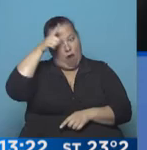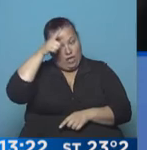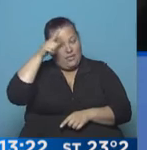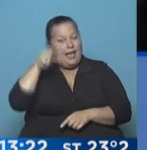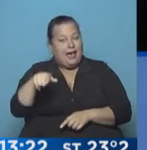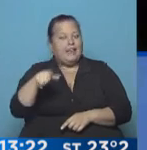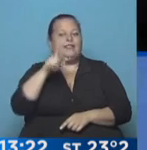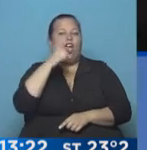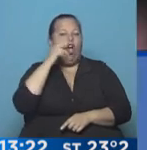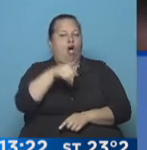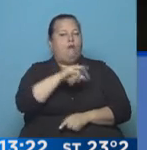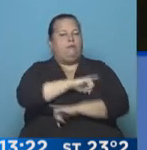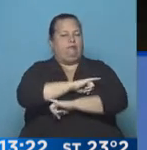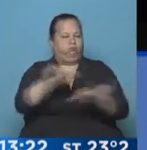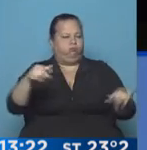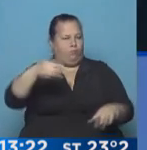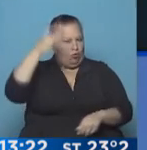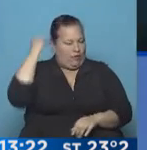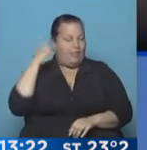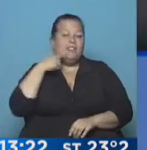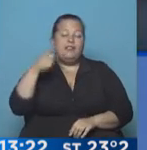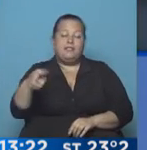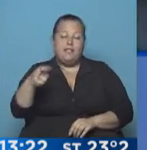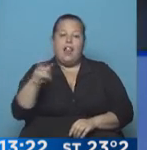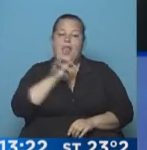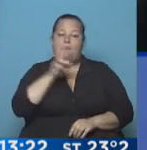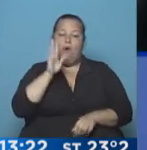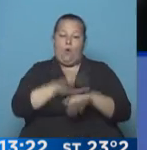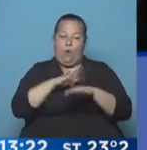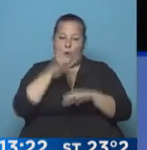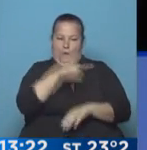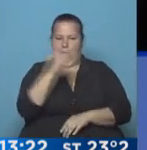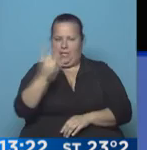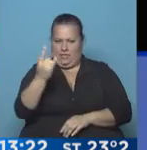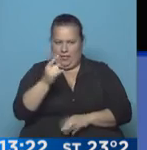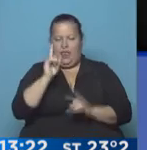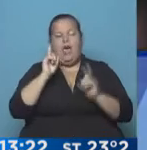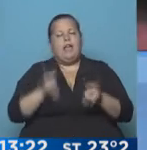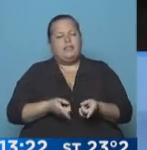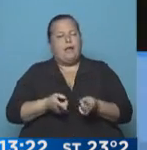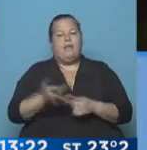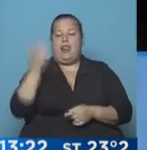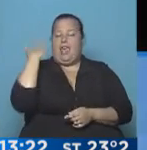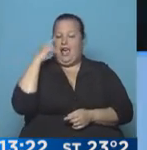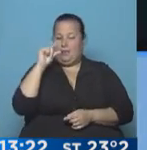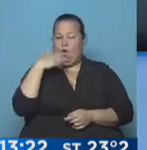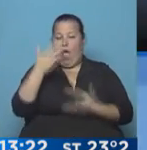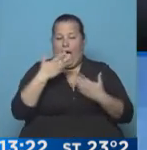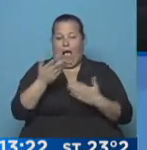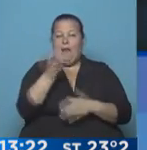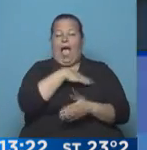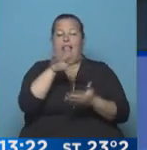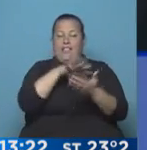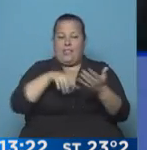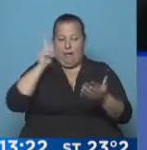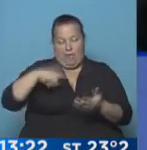y eso Toñoli lo dejó muy en claro varias veces diciendo que esta acusación era falsa. Incluso en las últimas palabras, antes de leer el